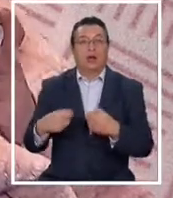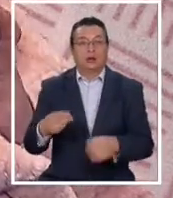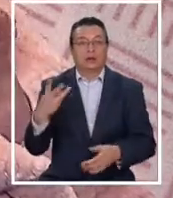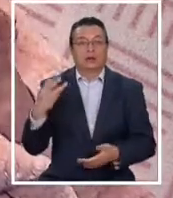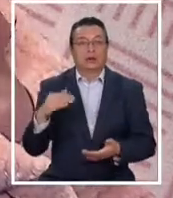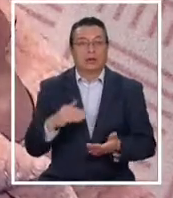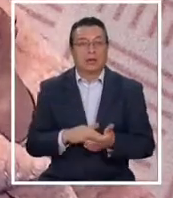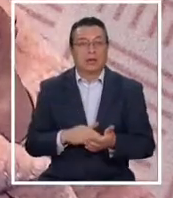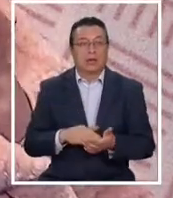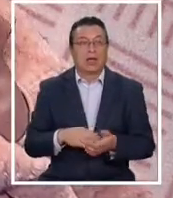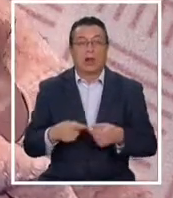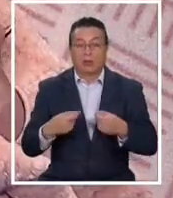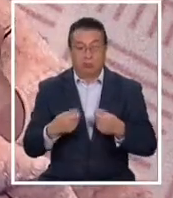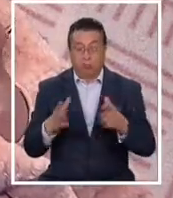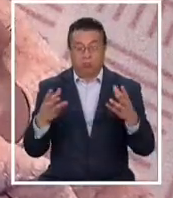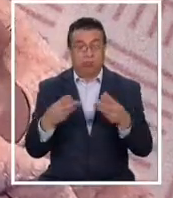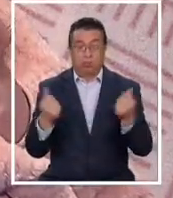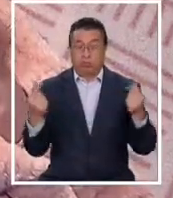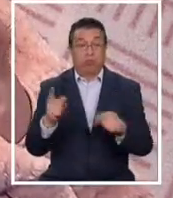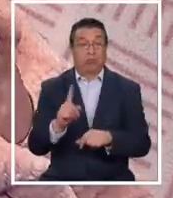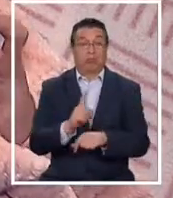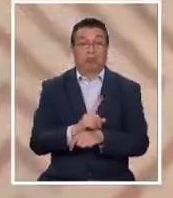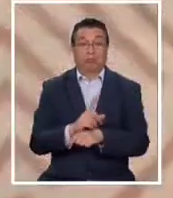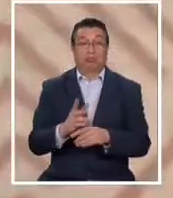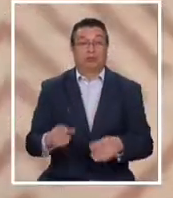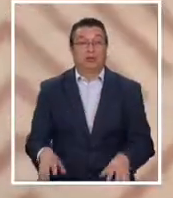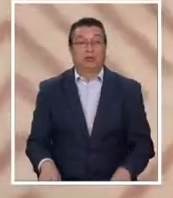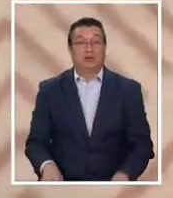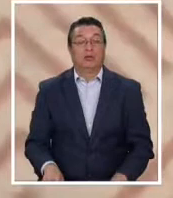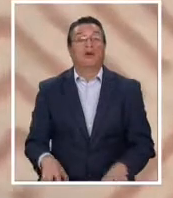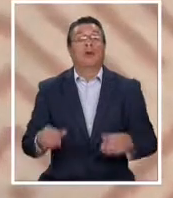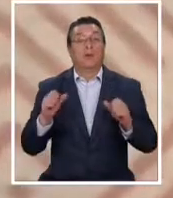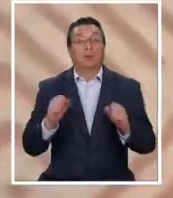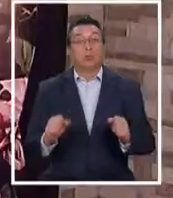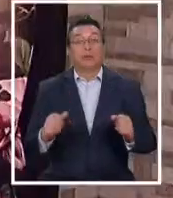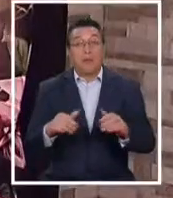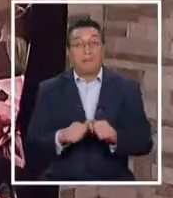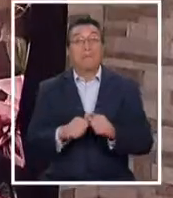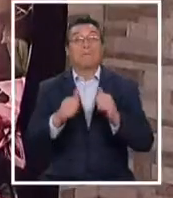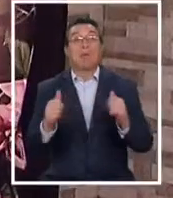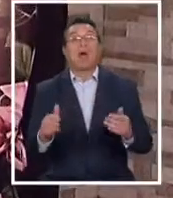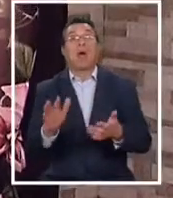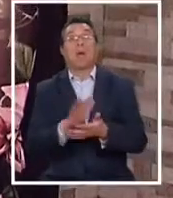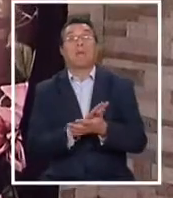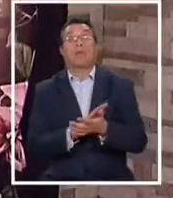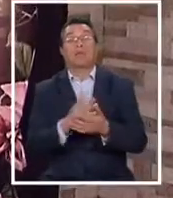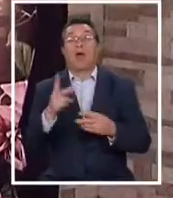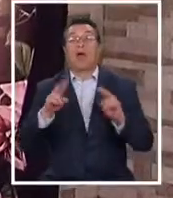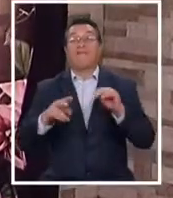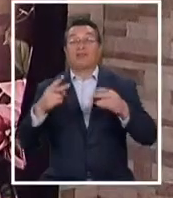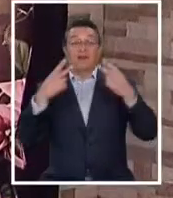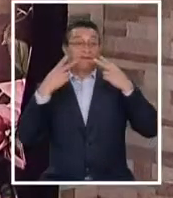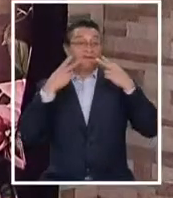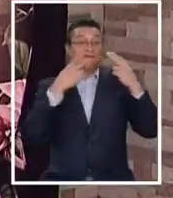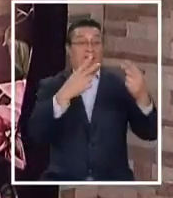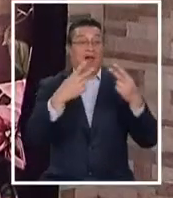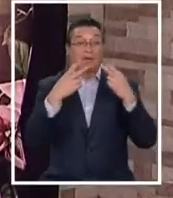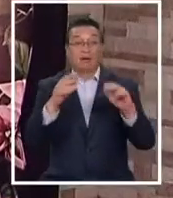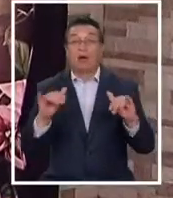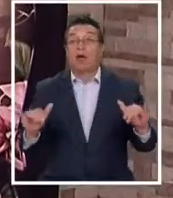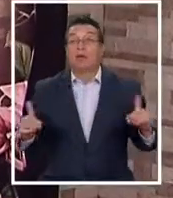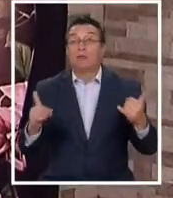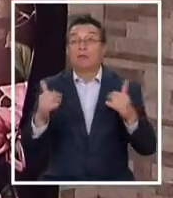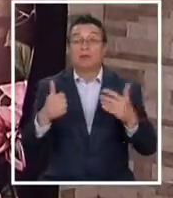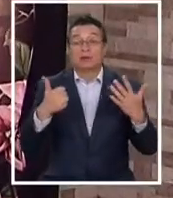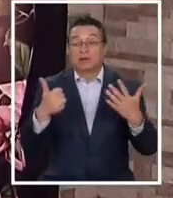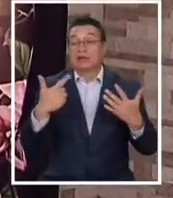30 mil pesos que se le van en un segundo. Puede haberse más porque, como te digo, a veces viajamos. Y la manera entre tenerlo